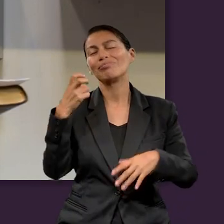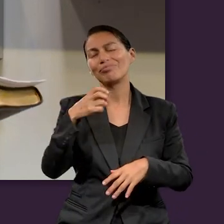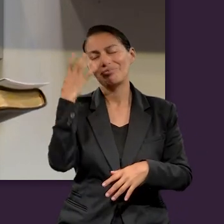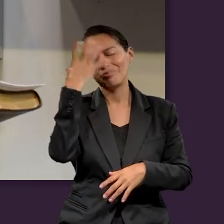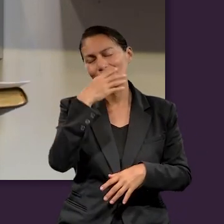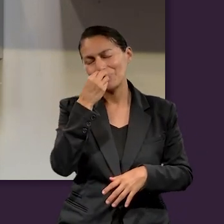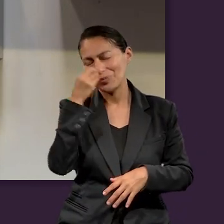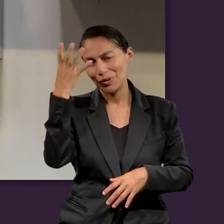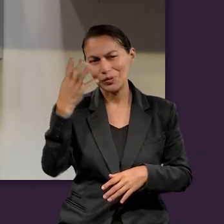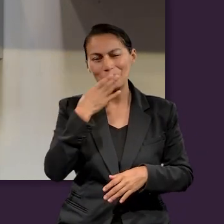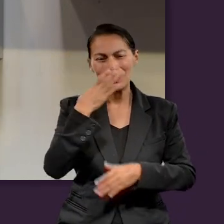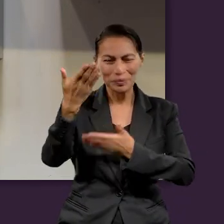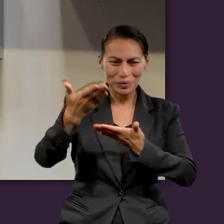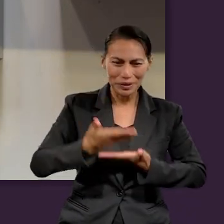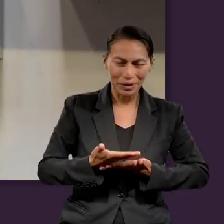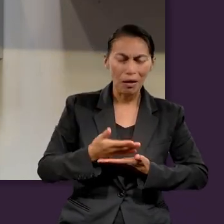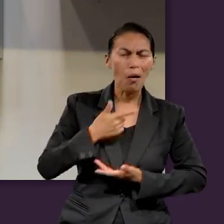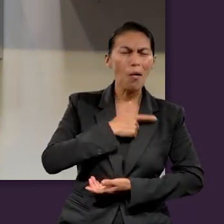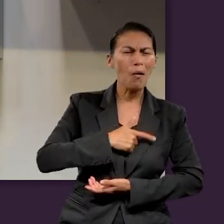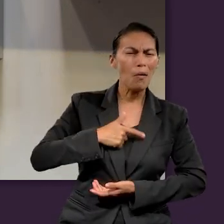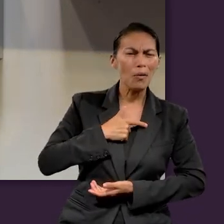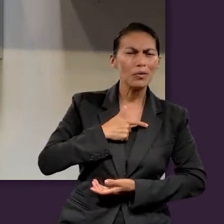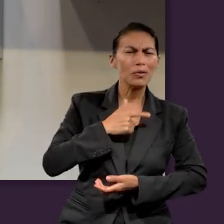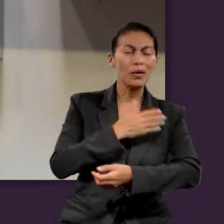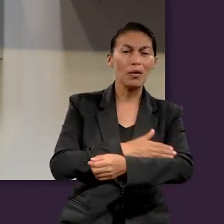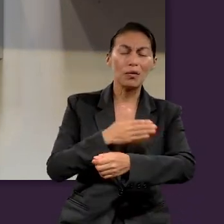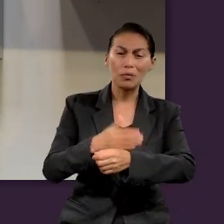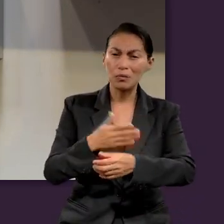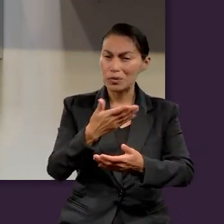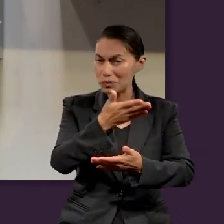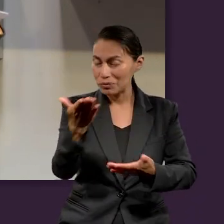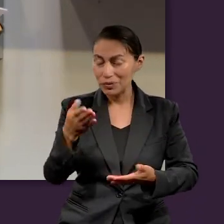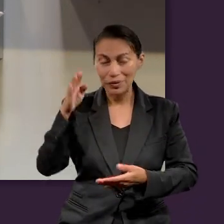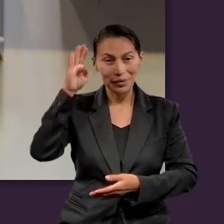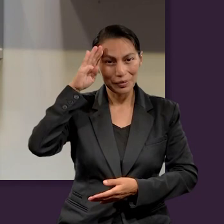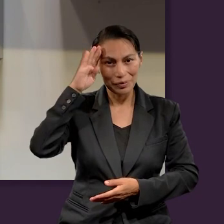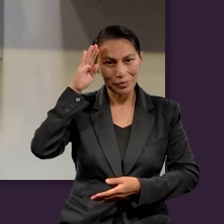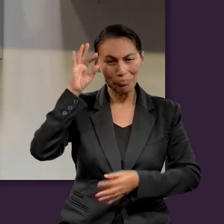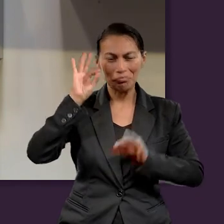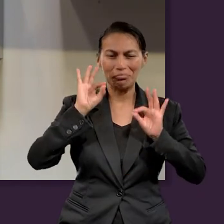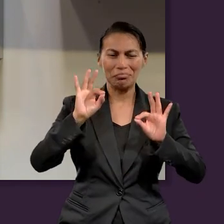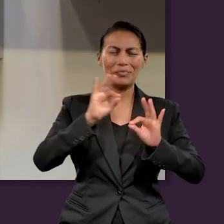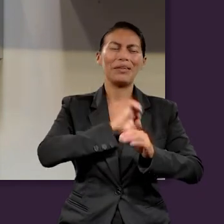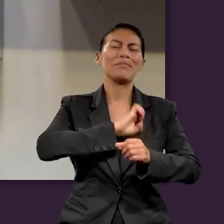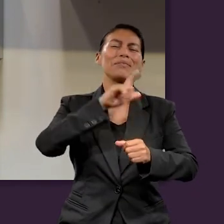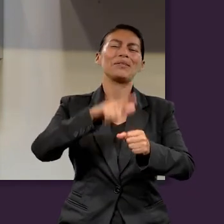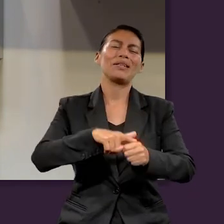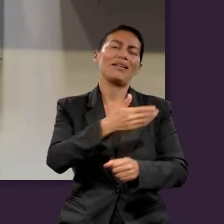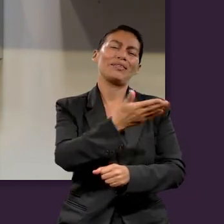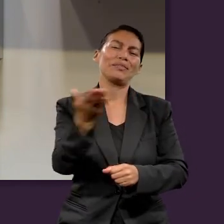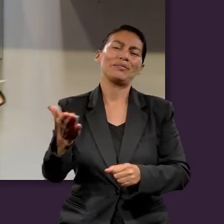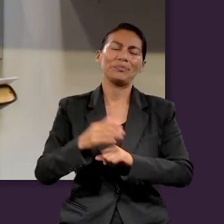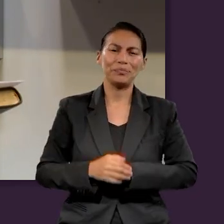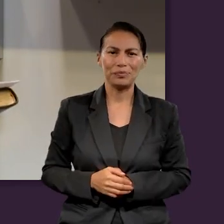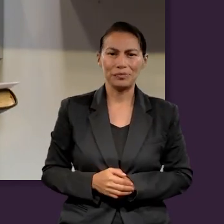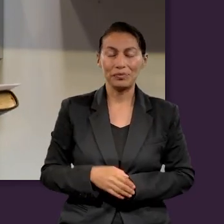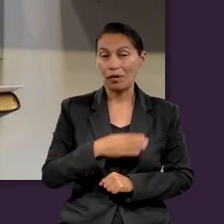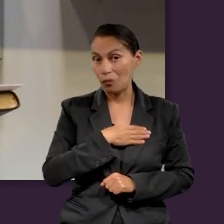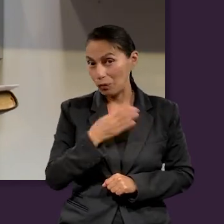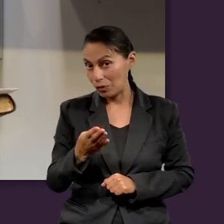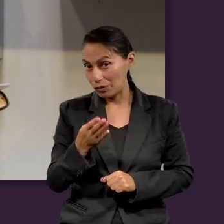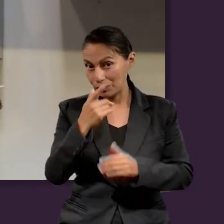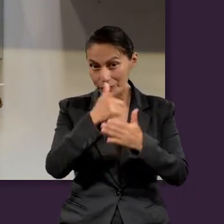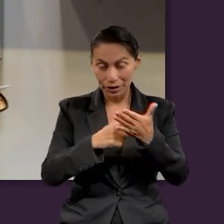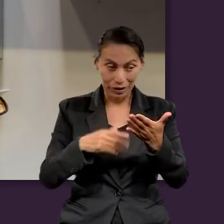Bienvenidos. Qué bueno. Nos da gusto tener a un grupo, a un club distintivo como son ustedes. Bueno, la